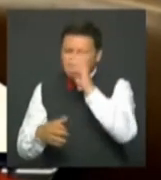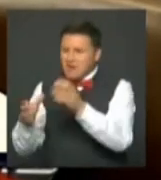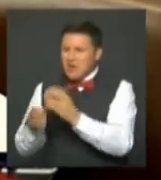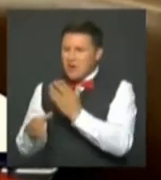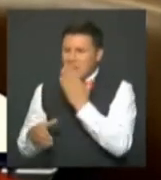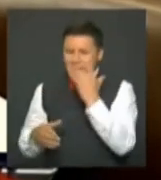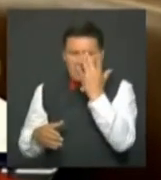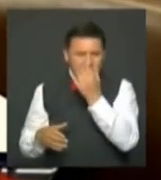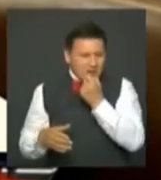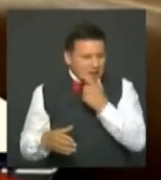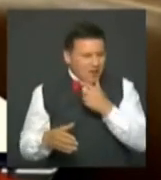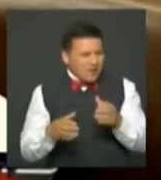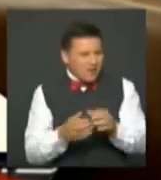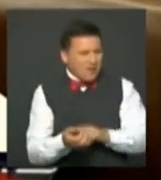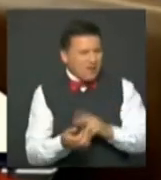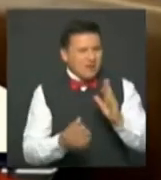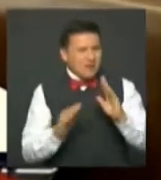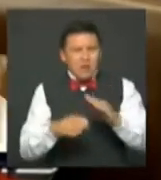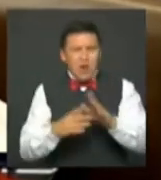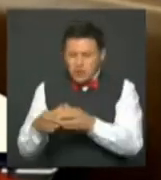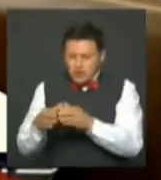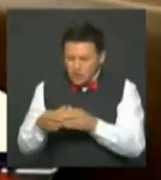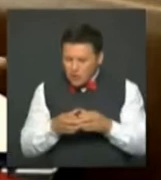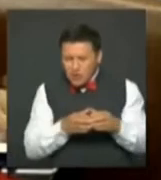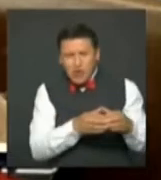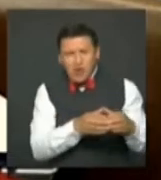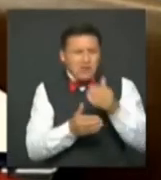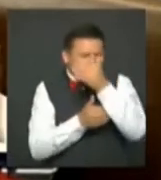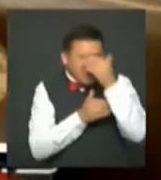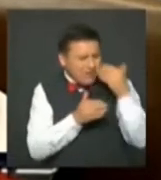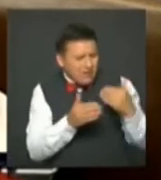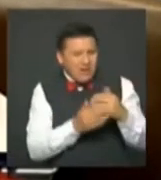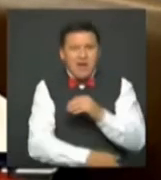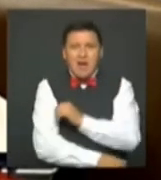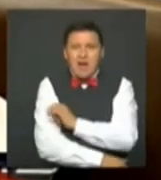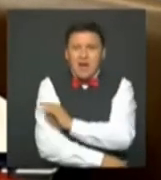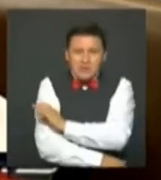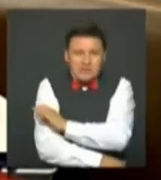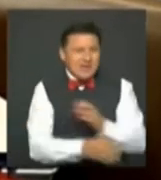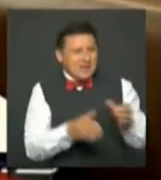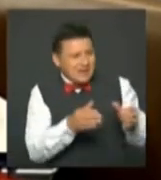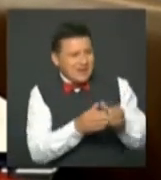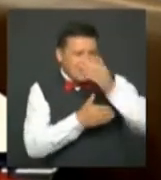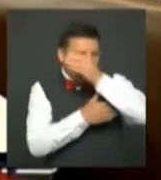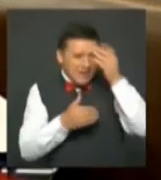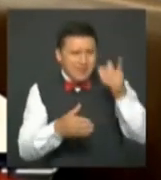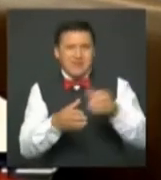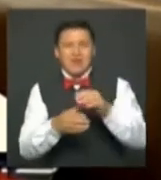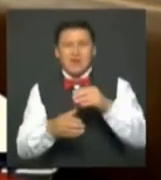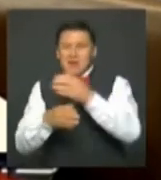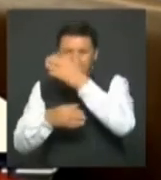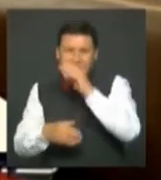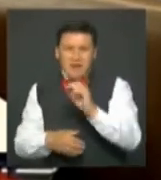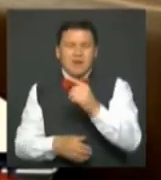Incluso aquellos que han participado del conflicto, desde las guerrillas, el paramilitarismo, la fuerza pública, es el momento de